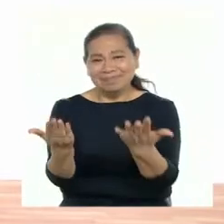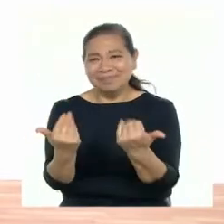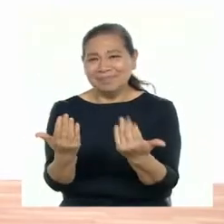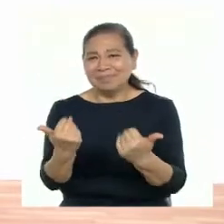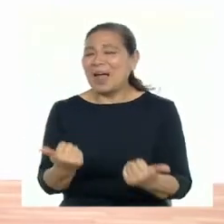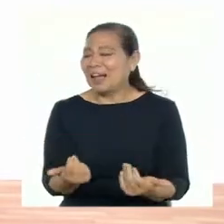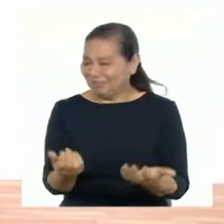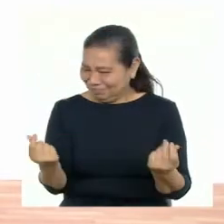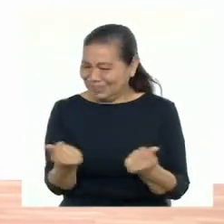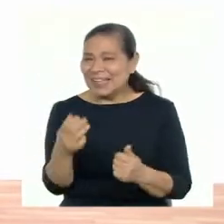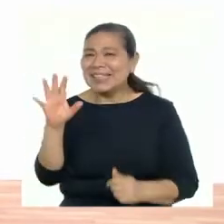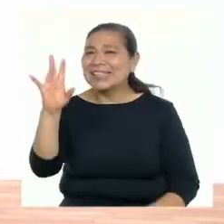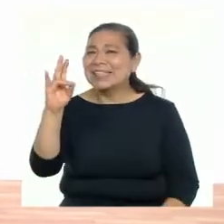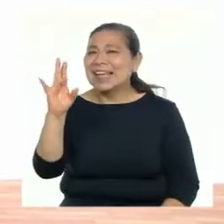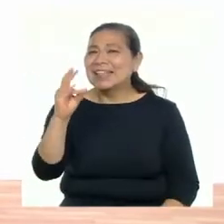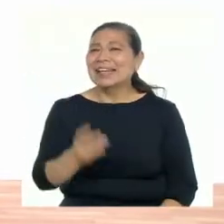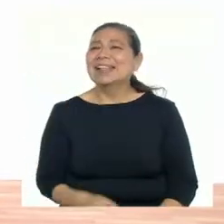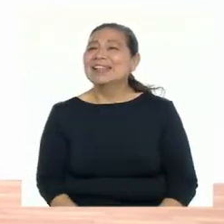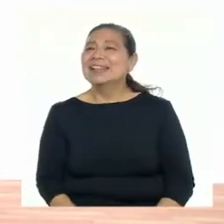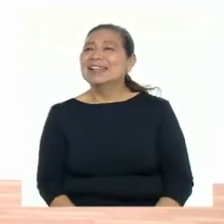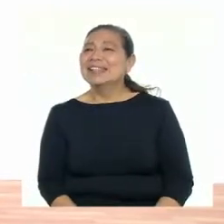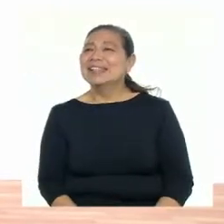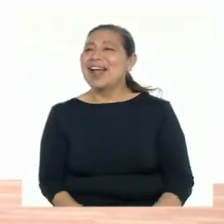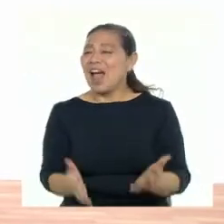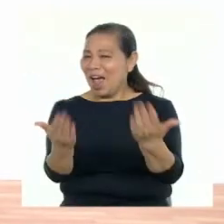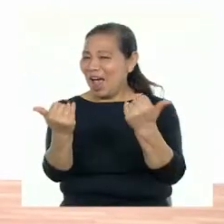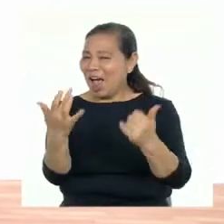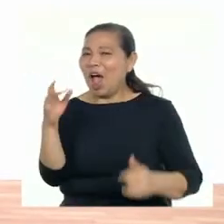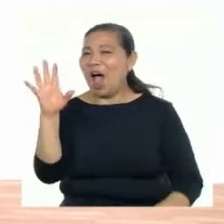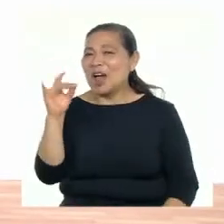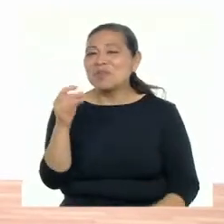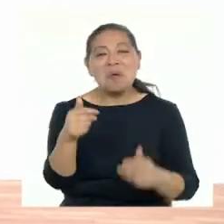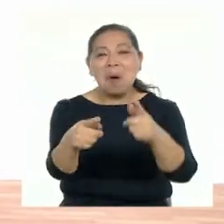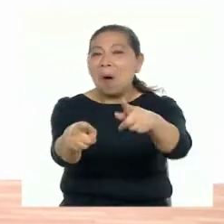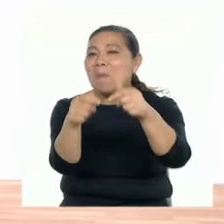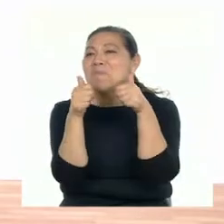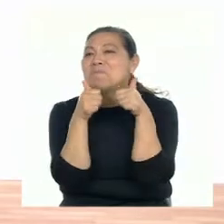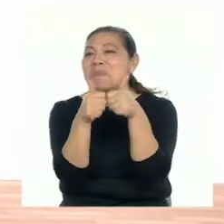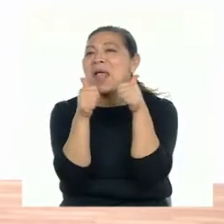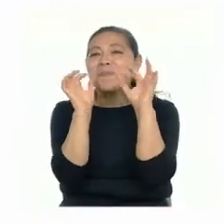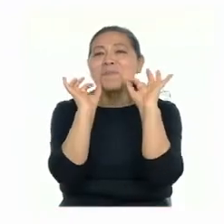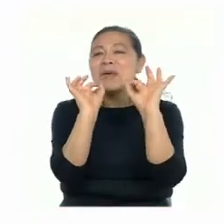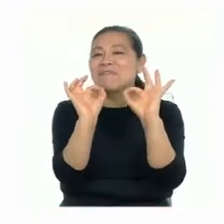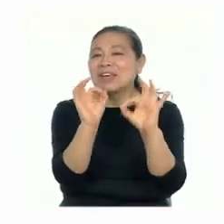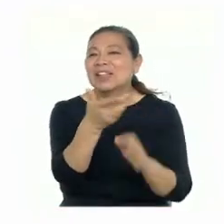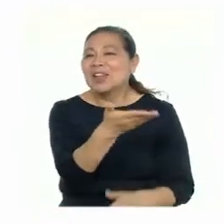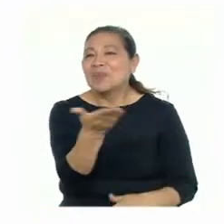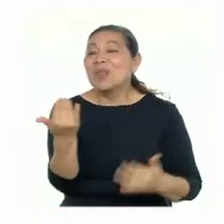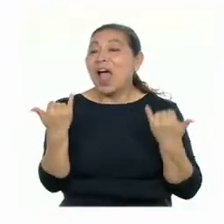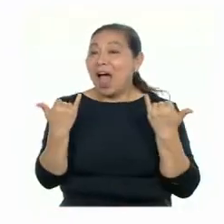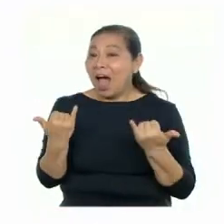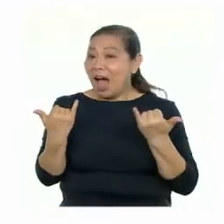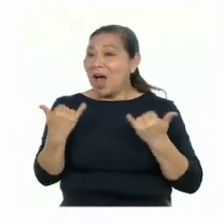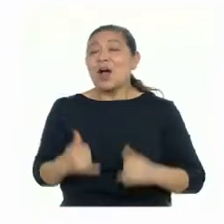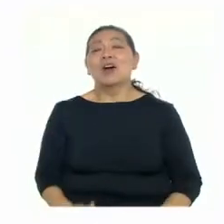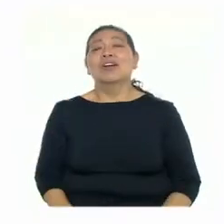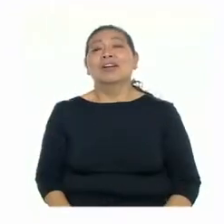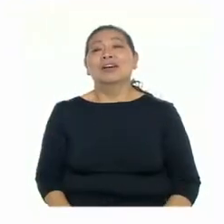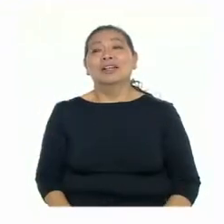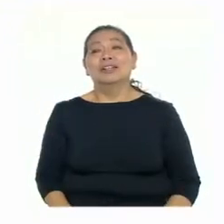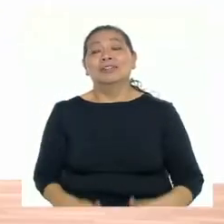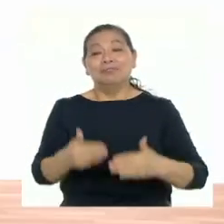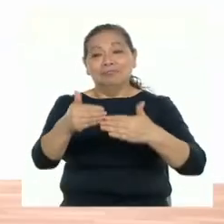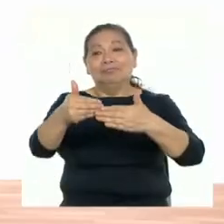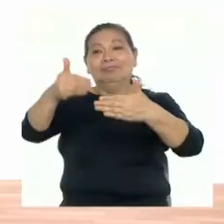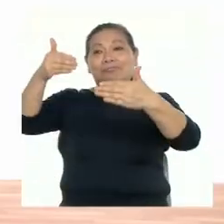¡Vamos! ¡Siete! ¡Ocho! ¡Muy bien! ¡Perfecto! Ahora vamos a realizar asalto